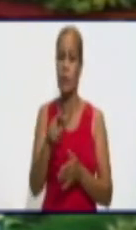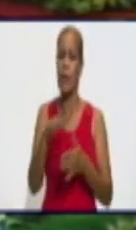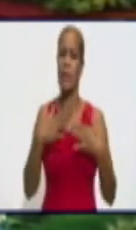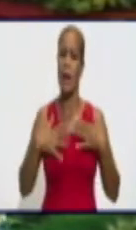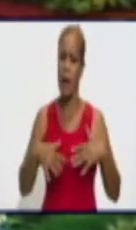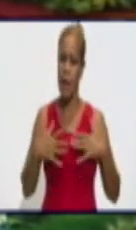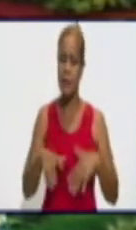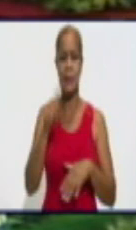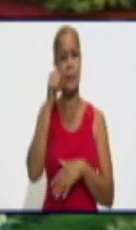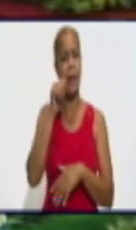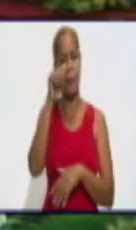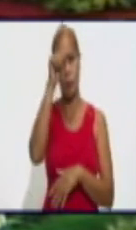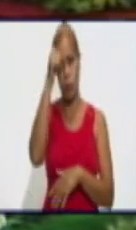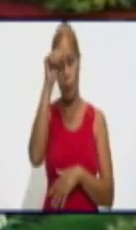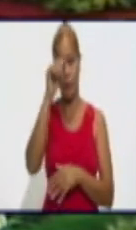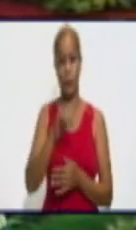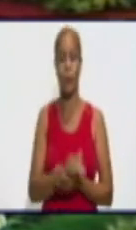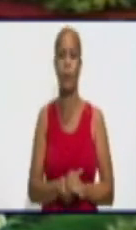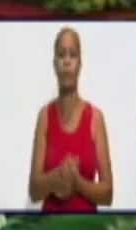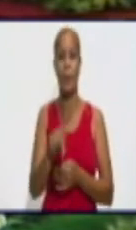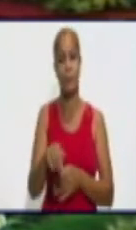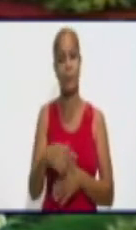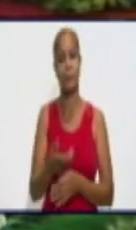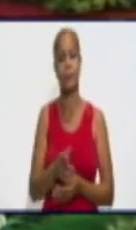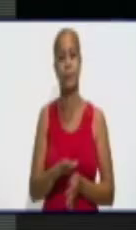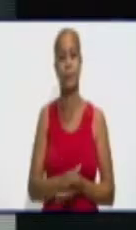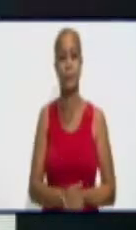momento de pandemia. Vamos a hacer una pausa.